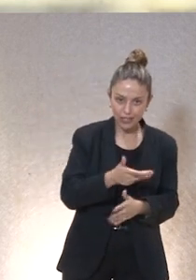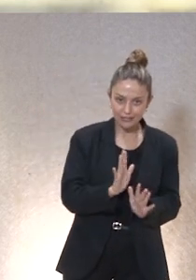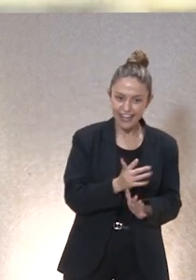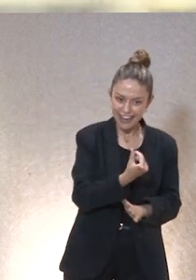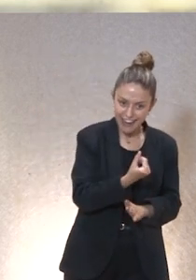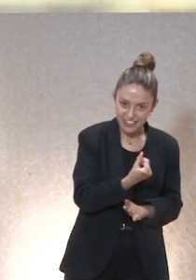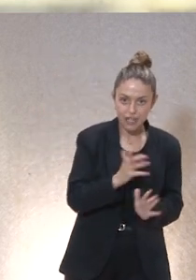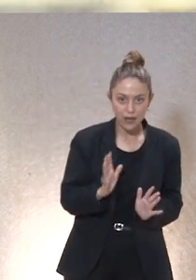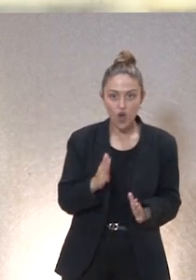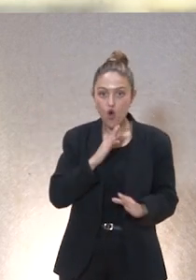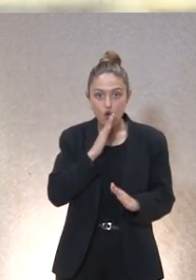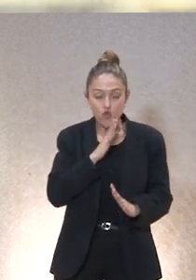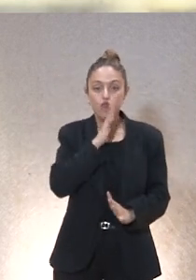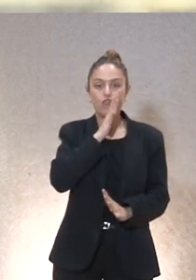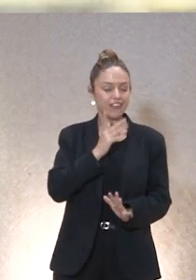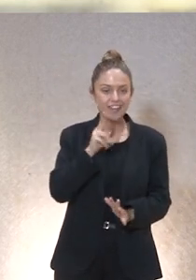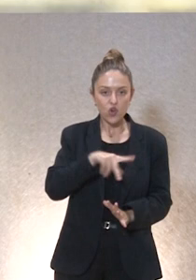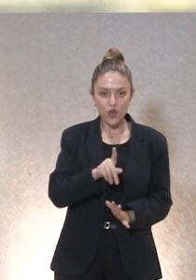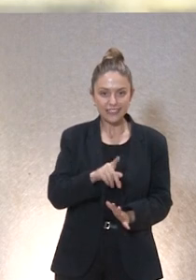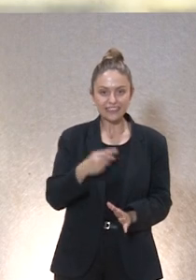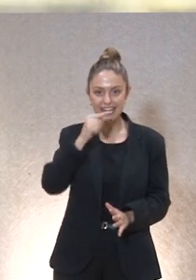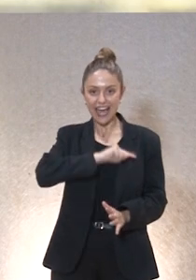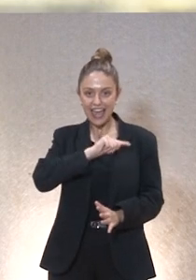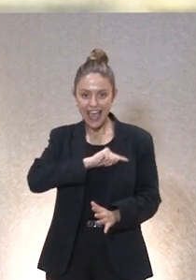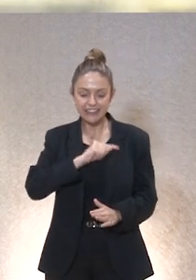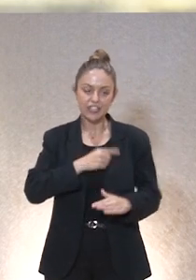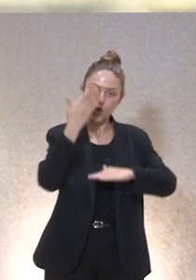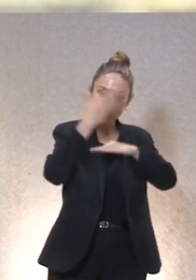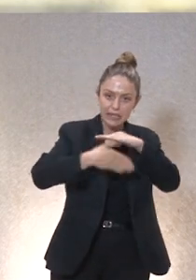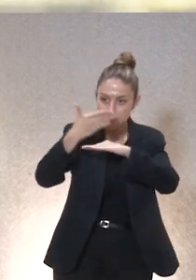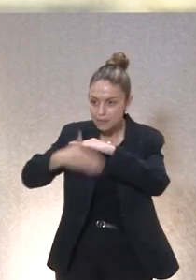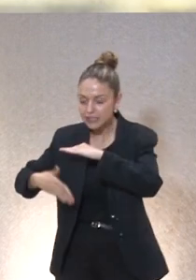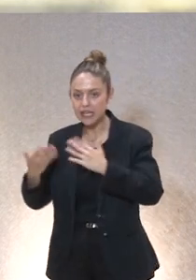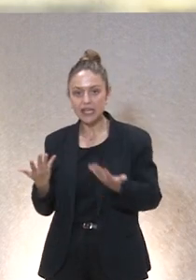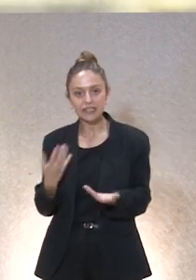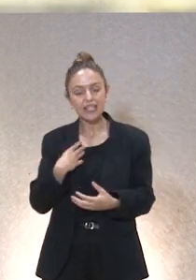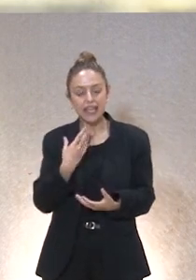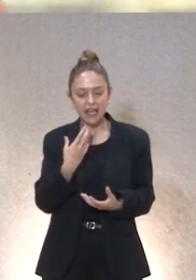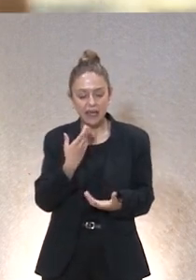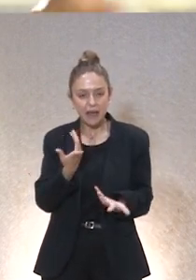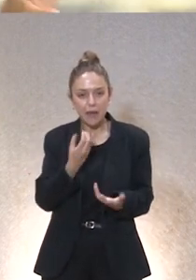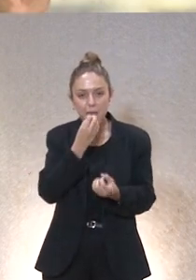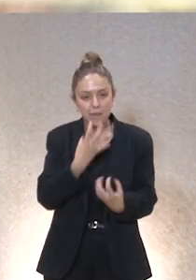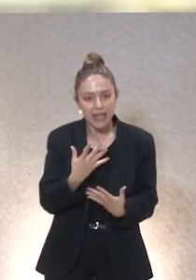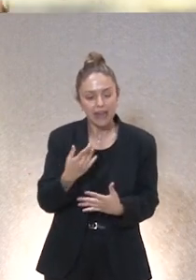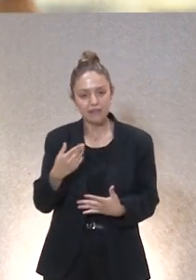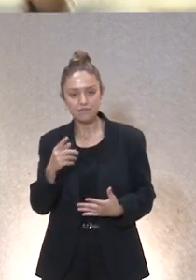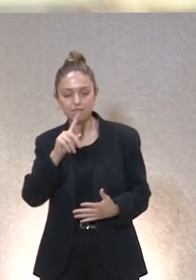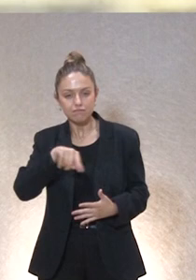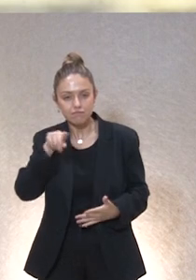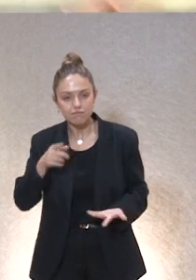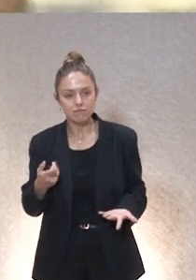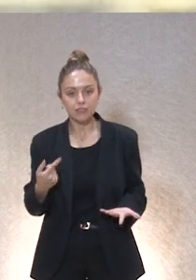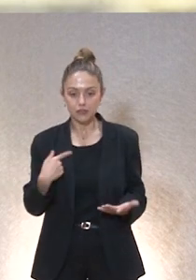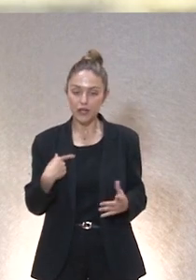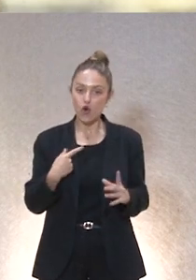suficiente y la ética nos tiene que generar ilusión conciencia del límite pregunta por los bienes que están en juego con independencia de que luego haya un